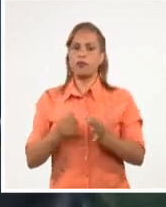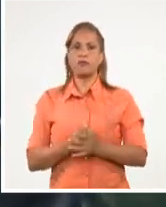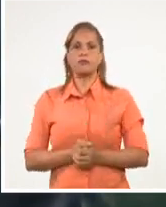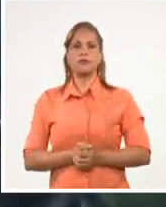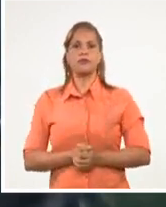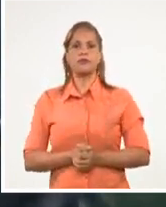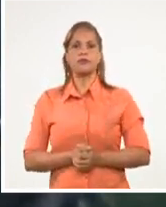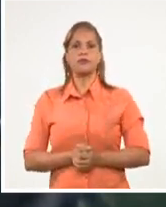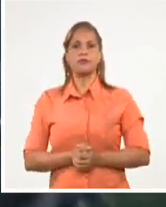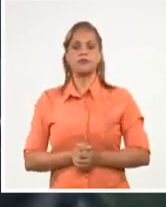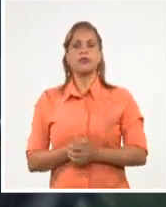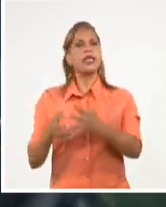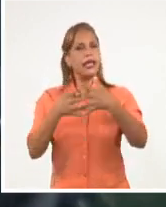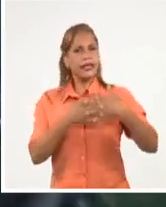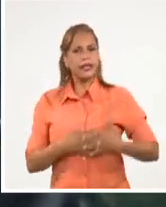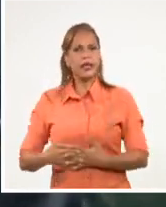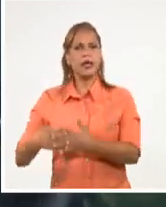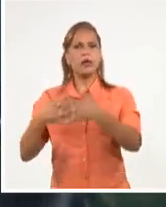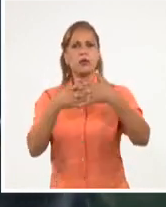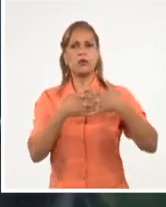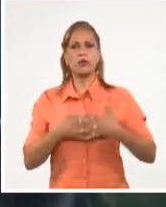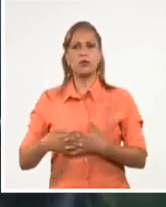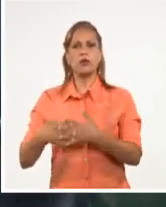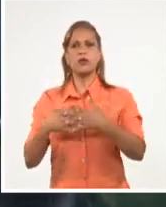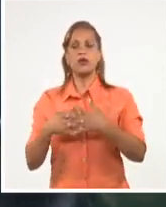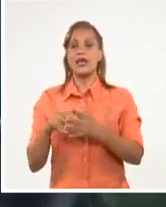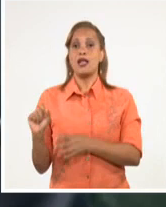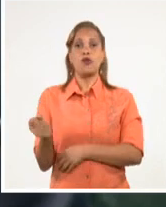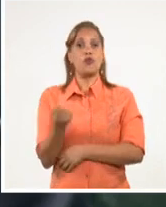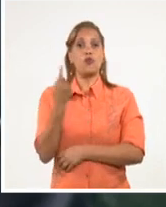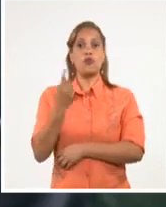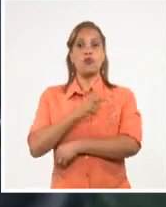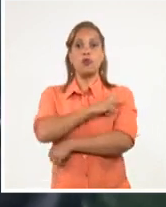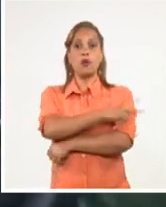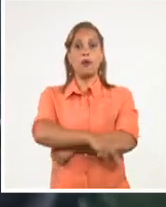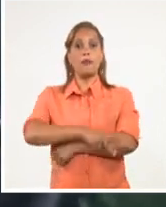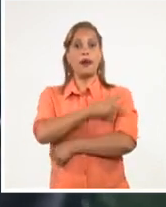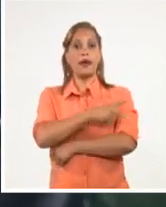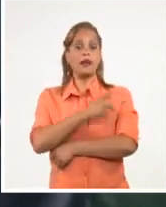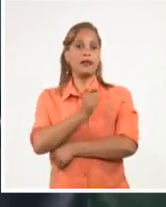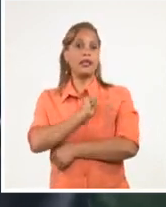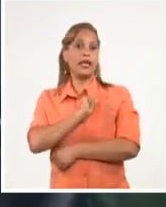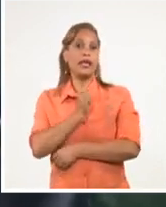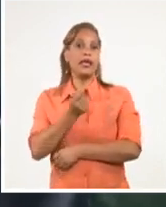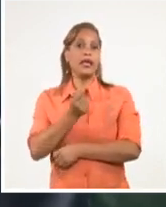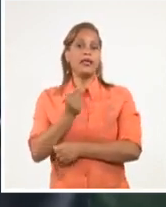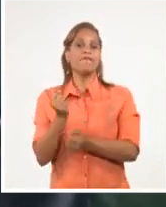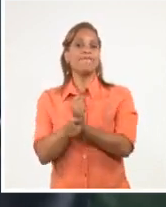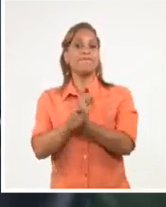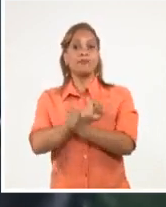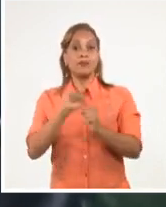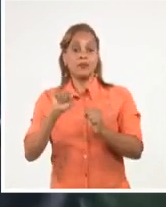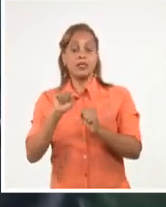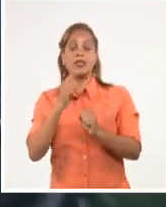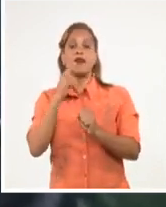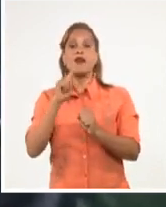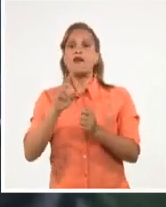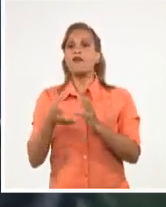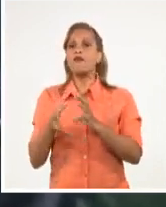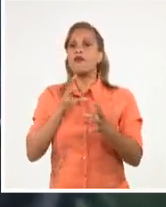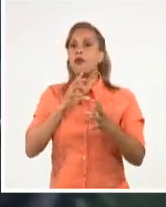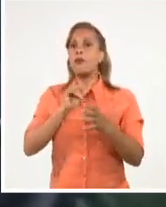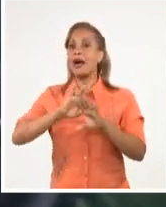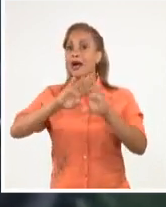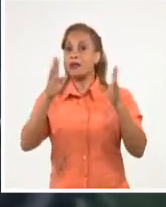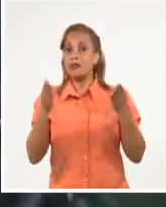Estados Unidos, único país que ha lanzado de forma criminal armas